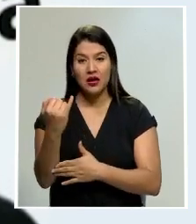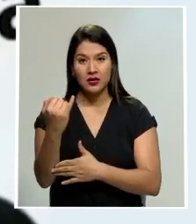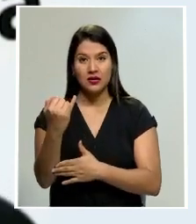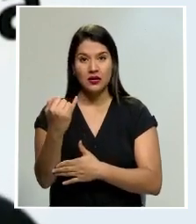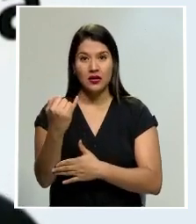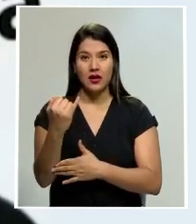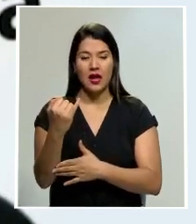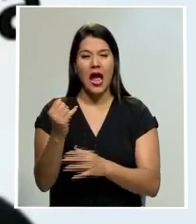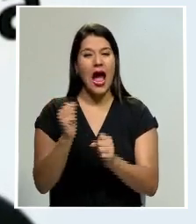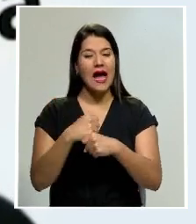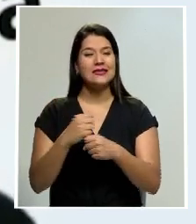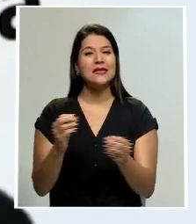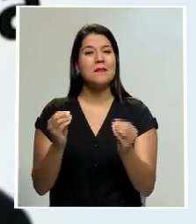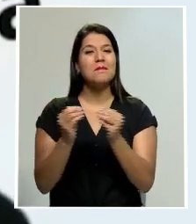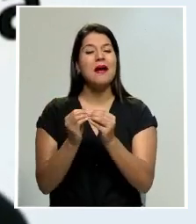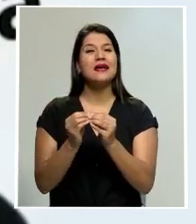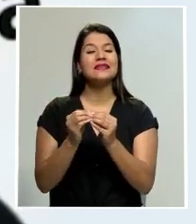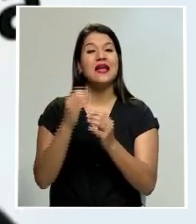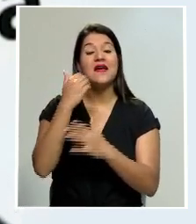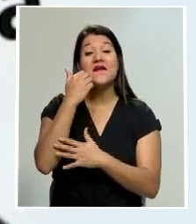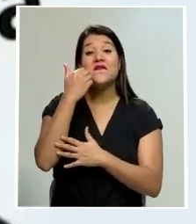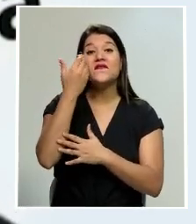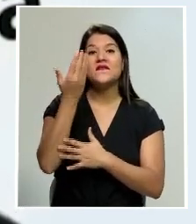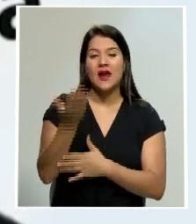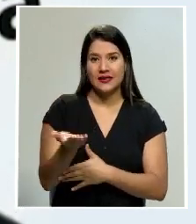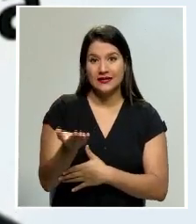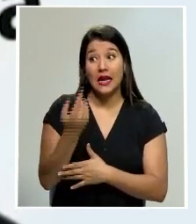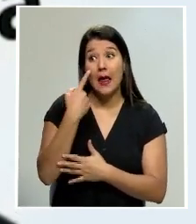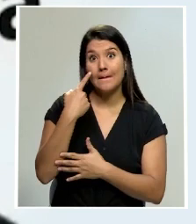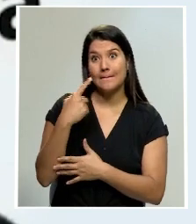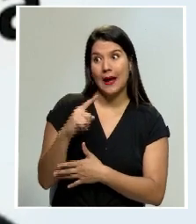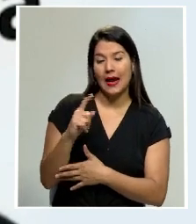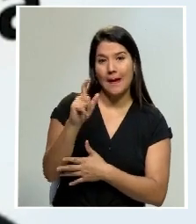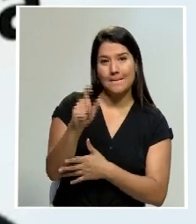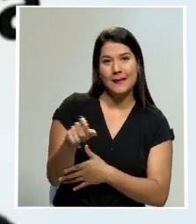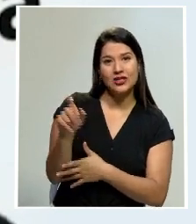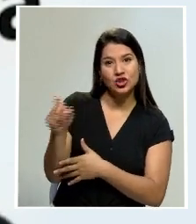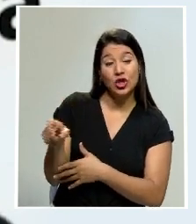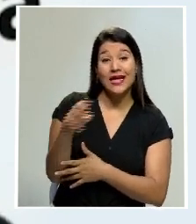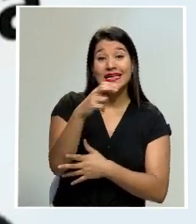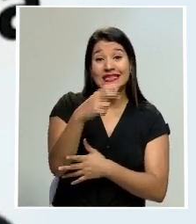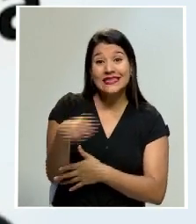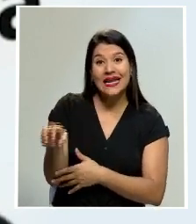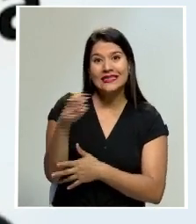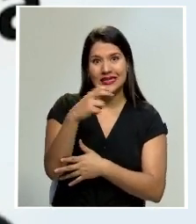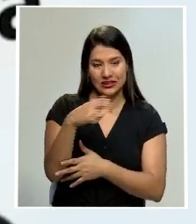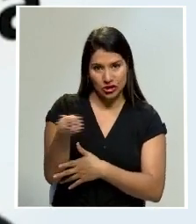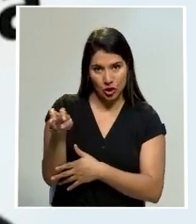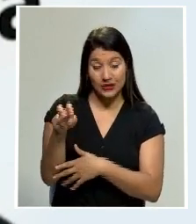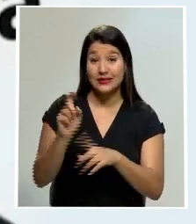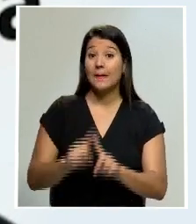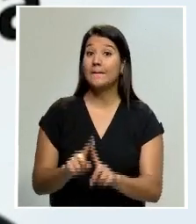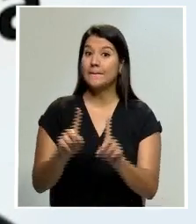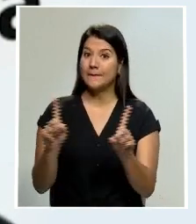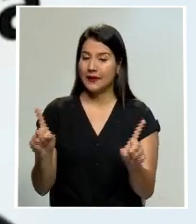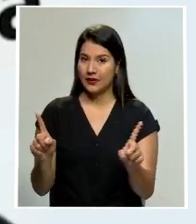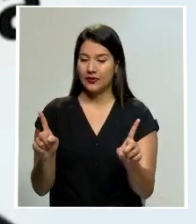motivo facilitar algunas transacciones entre las personas, pero